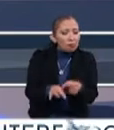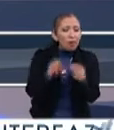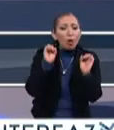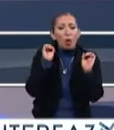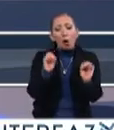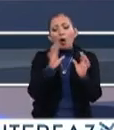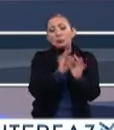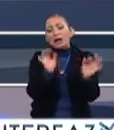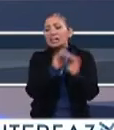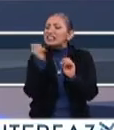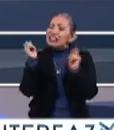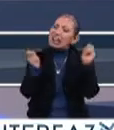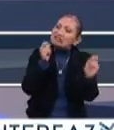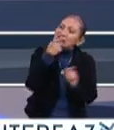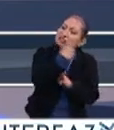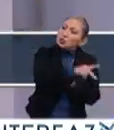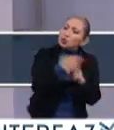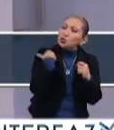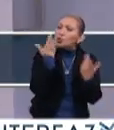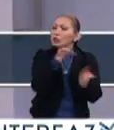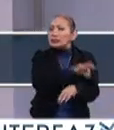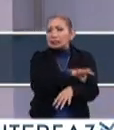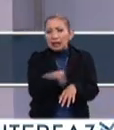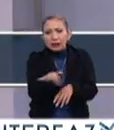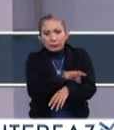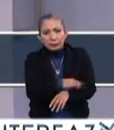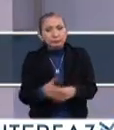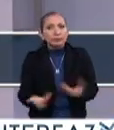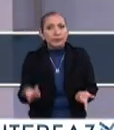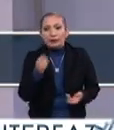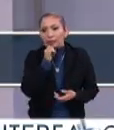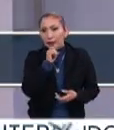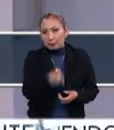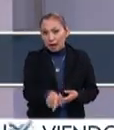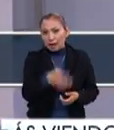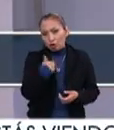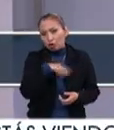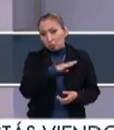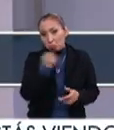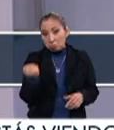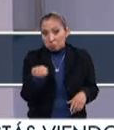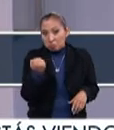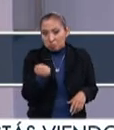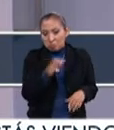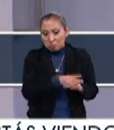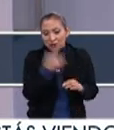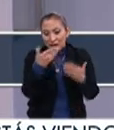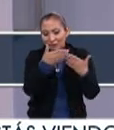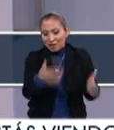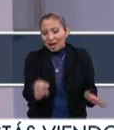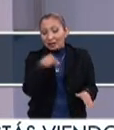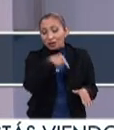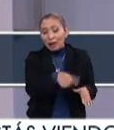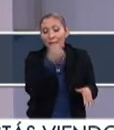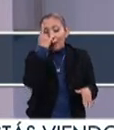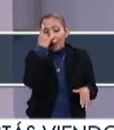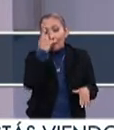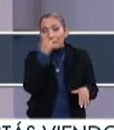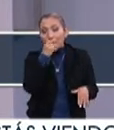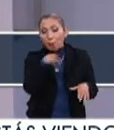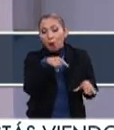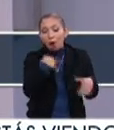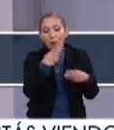una explicación de sus, de sus diseños. Y además, hemos sido muy afortunados porque el Abierto también nos ha dejado